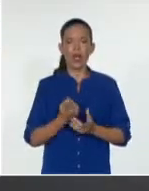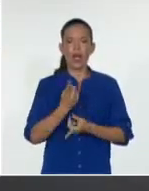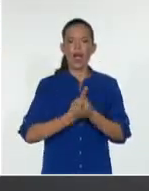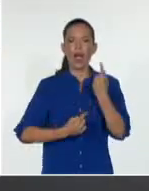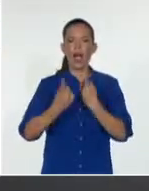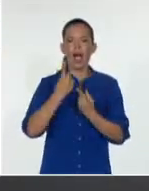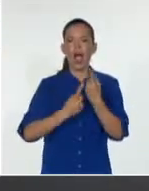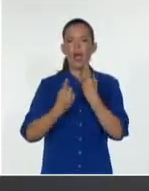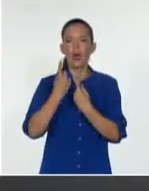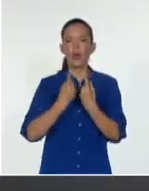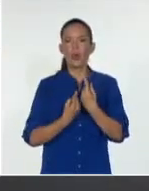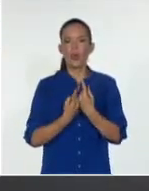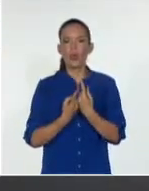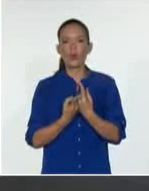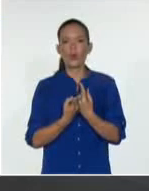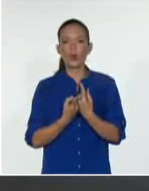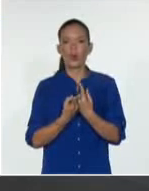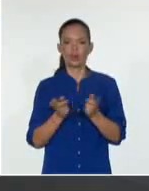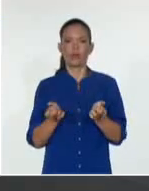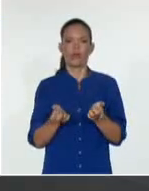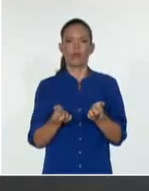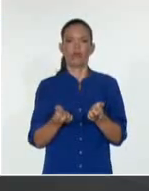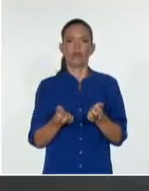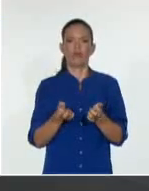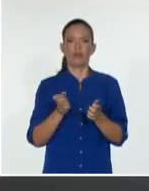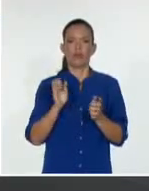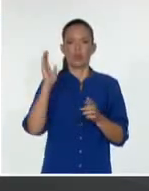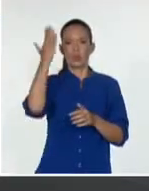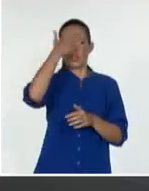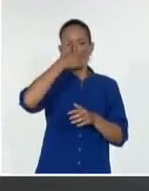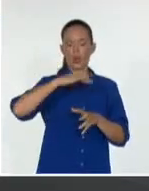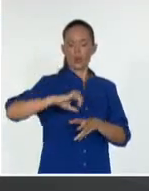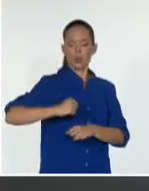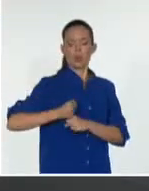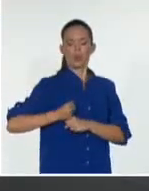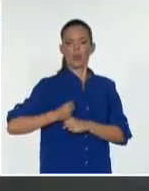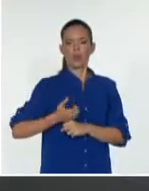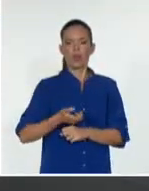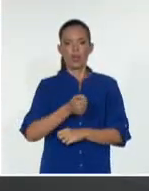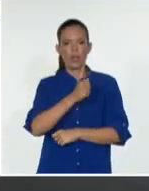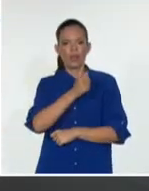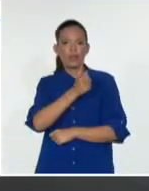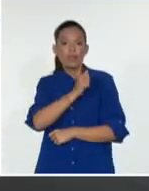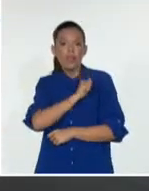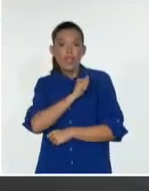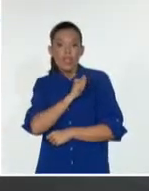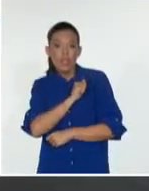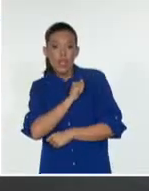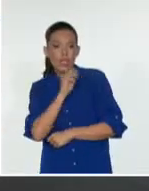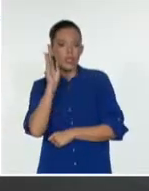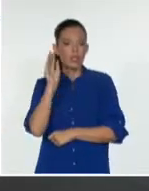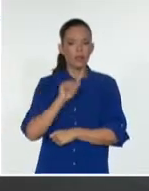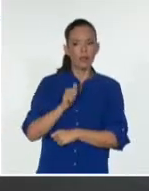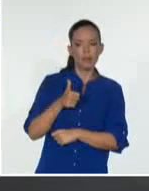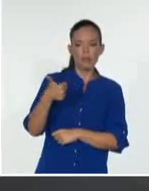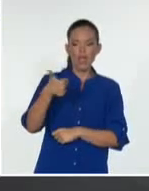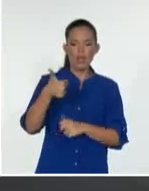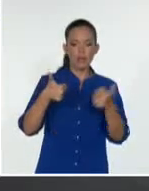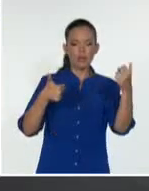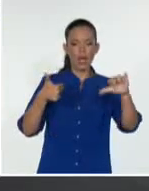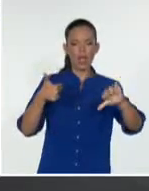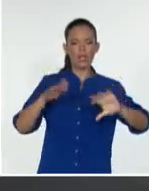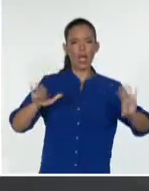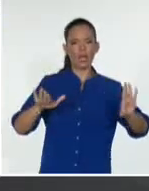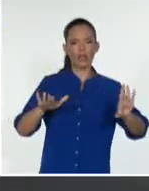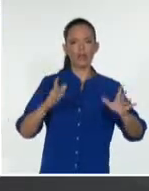que no dejan ver luces y manchas en todo proceso, y nos obligan en cambio a etiquetarlo todo de bueno o malo. El mundo es de ley, es cierto, pero a